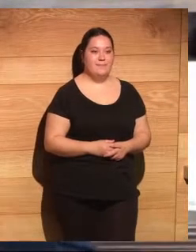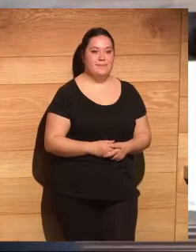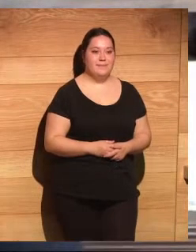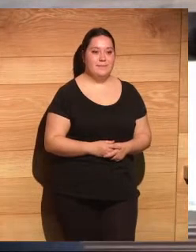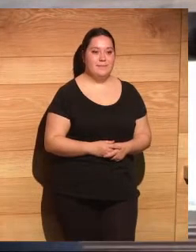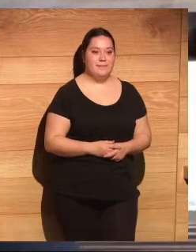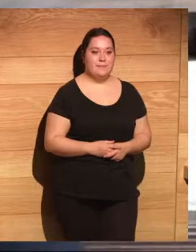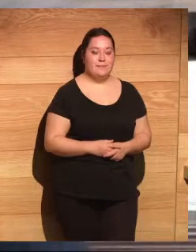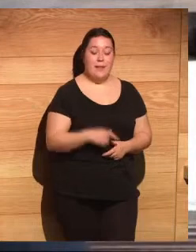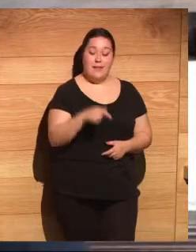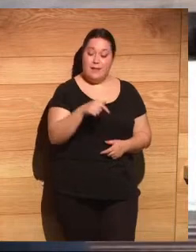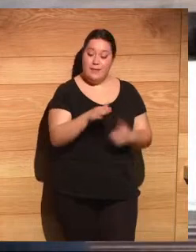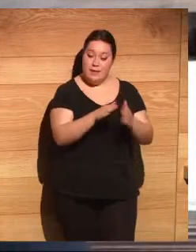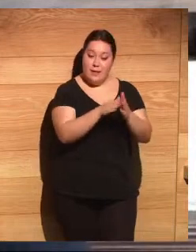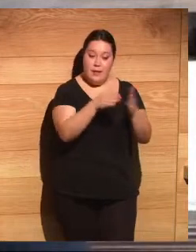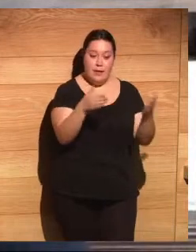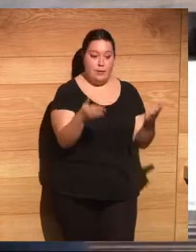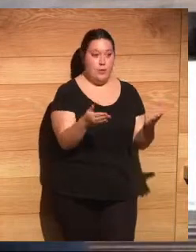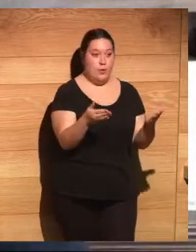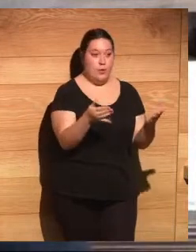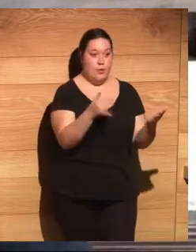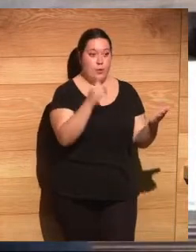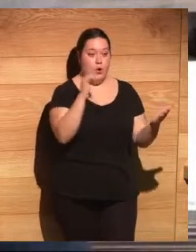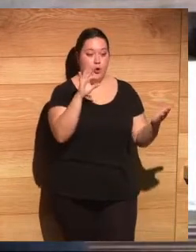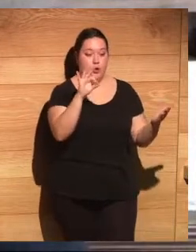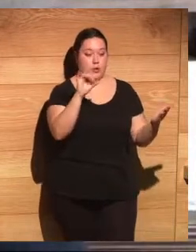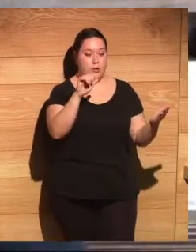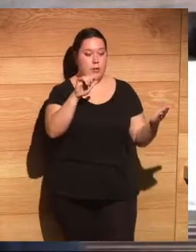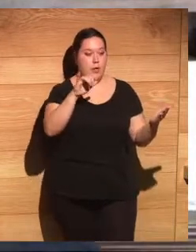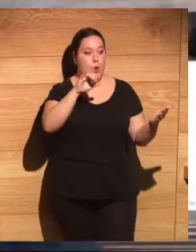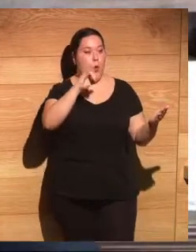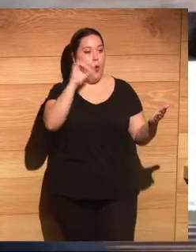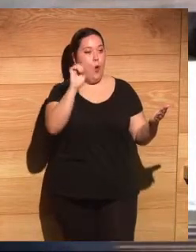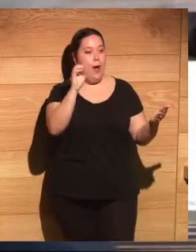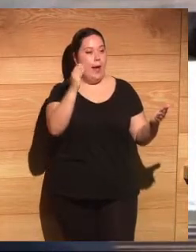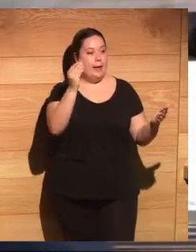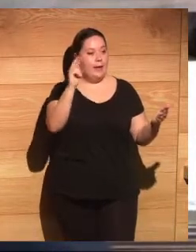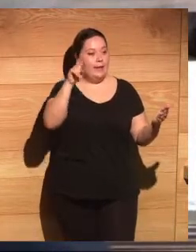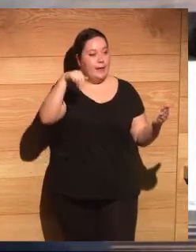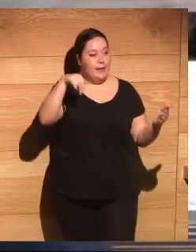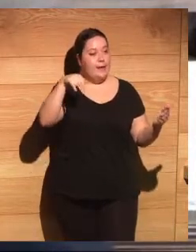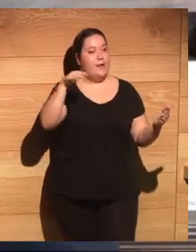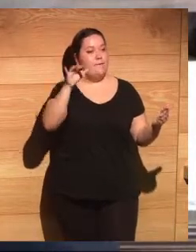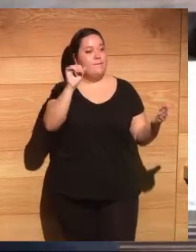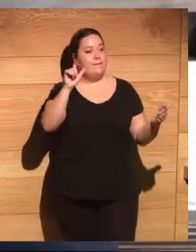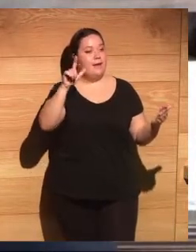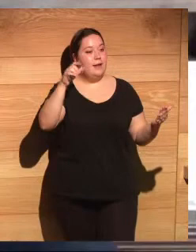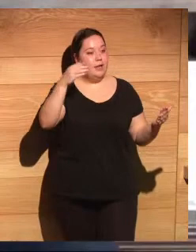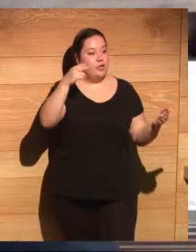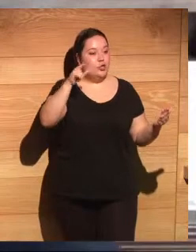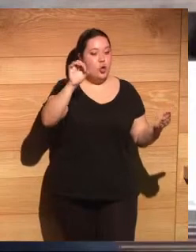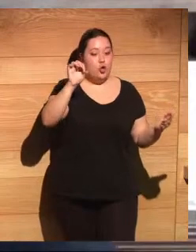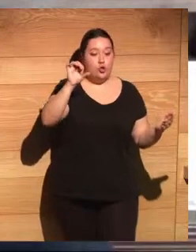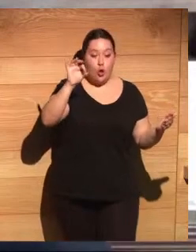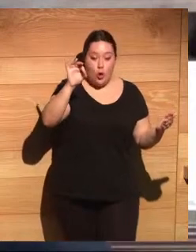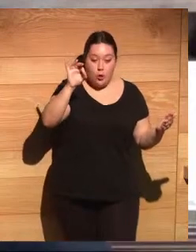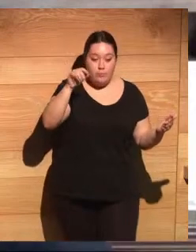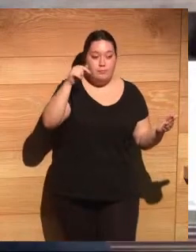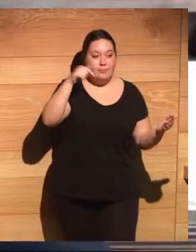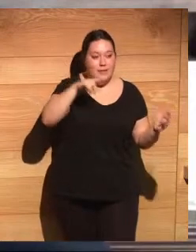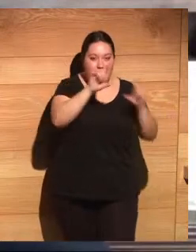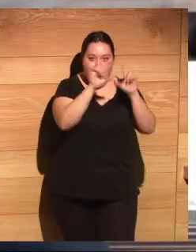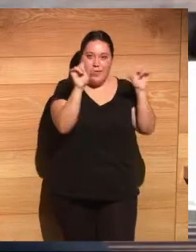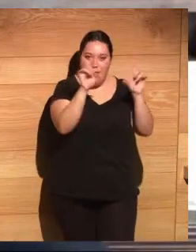En este libro, José Joaquín Flechoso y el general esta entidad Cibercotizante